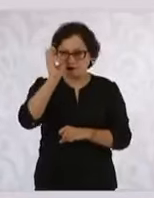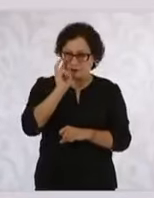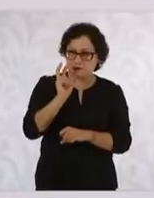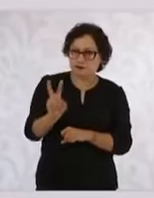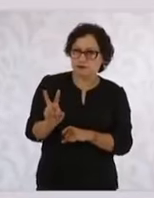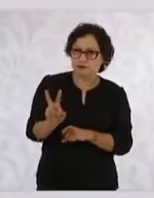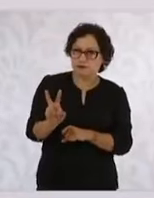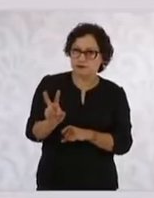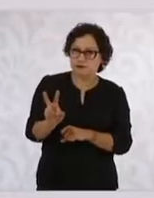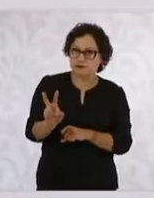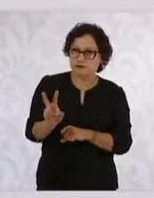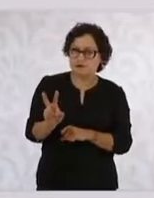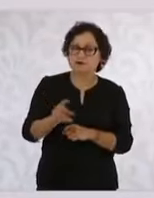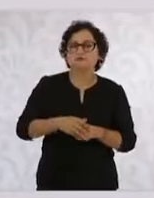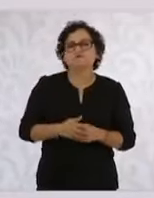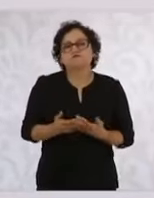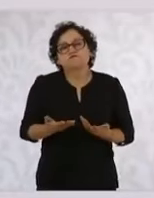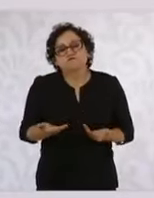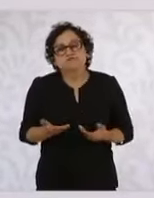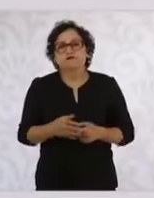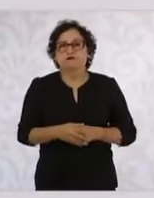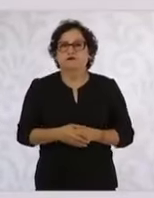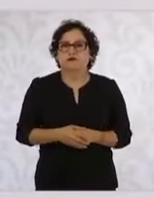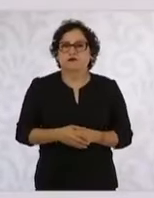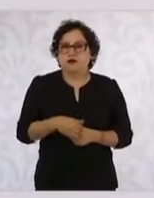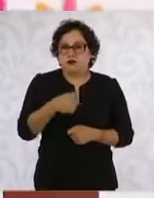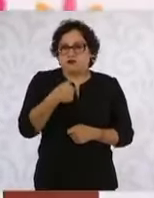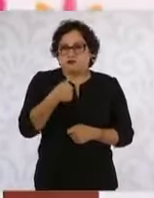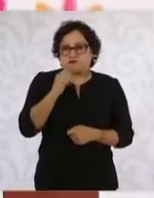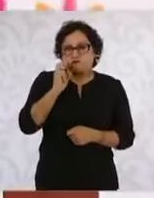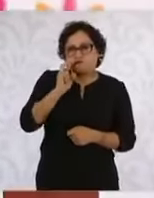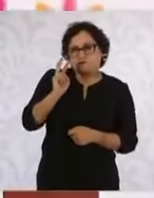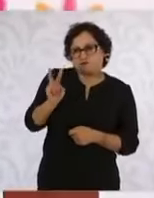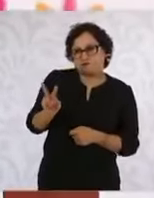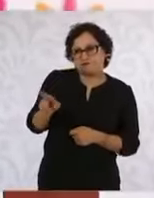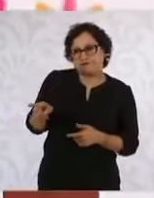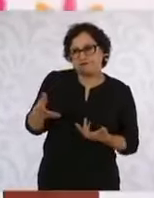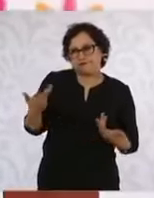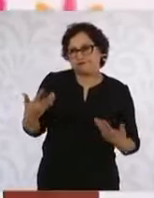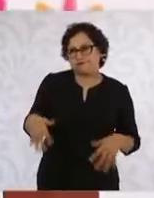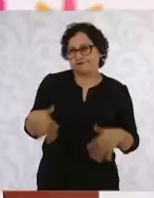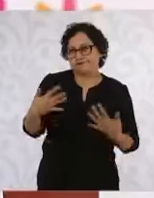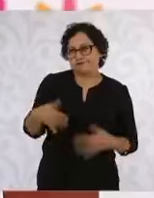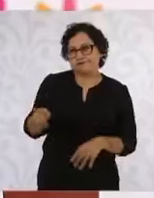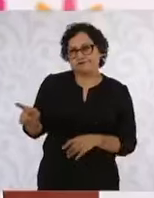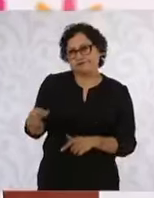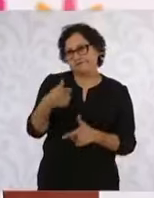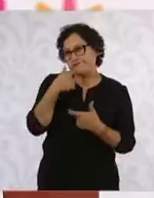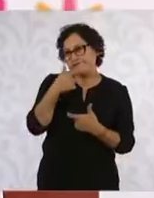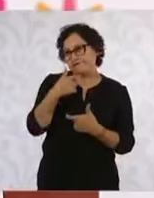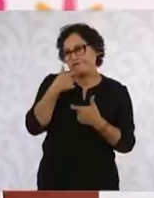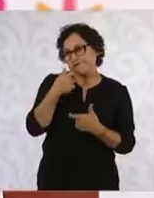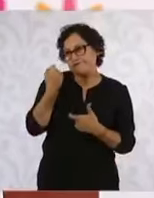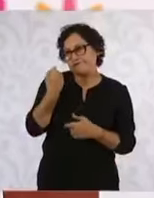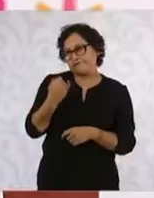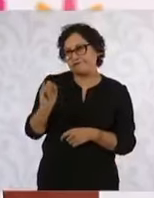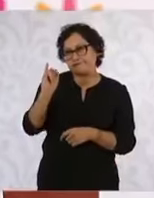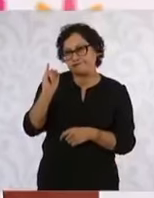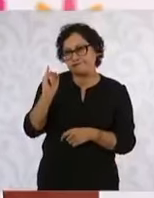No sé si decir que está haciendo el ridículo o